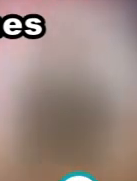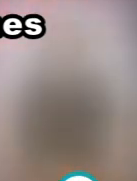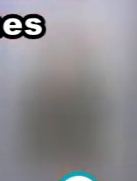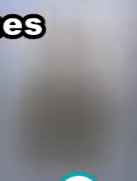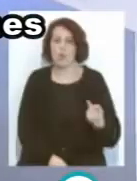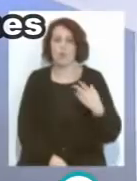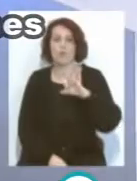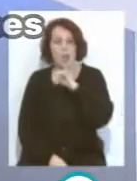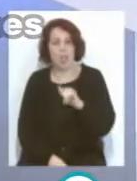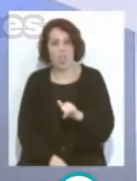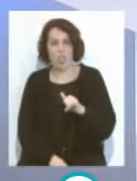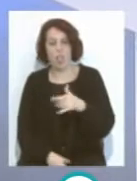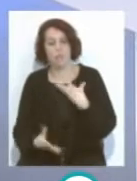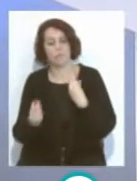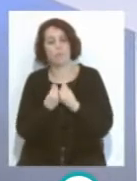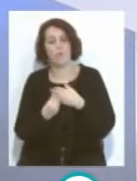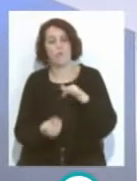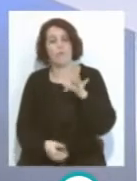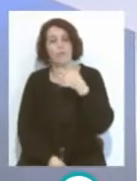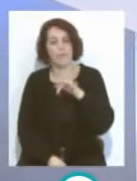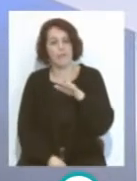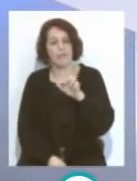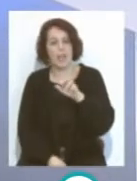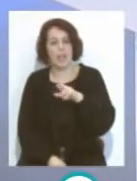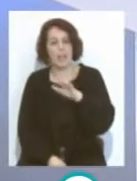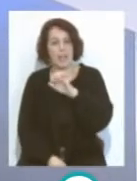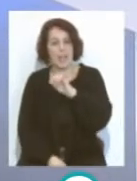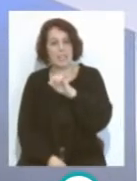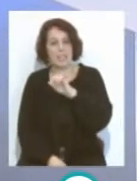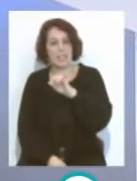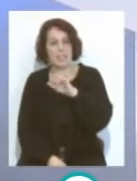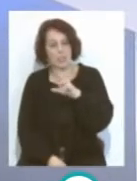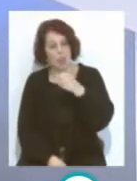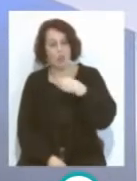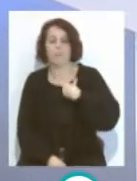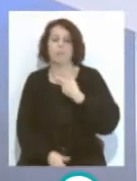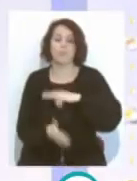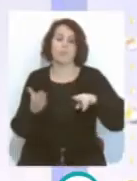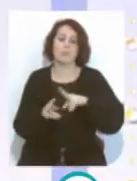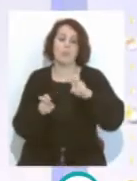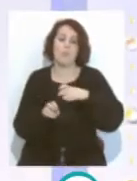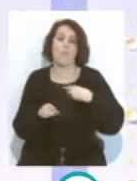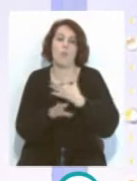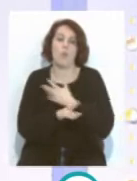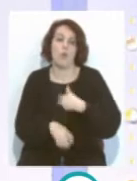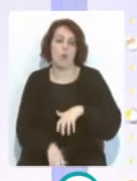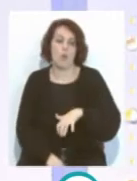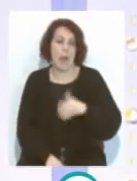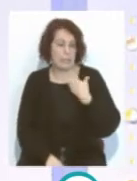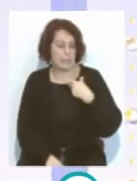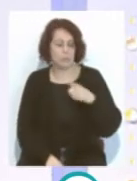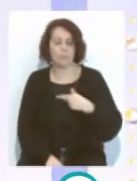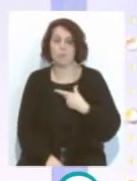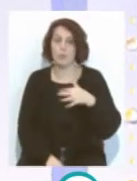Luis Suárez con Ferreira, el nuevo fichaje del Celta jugador argentino. Impresionante rendimiento el de